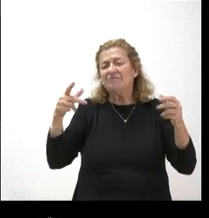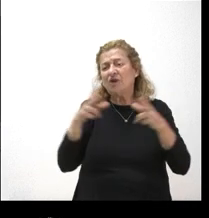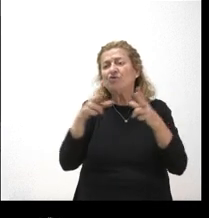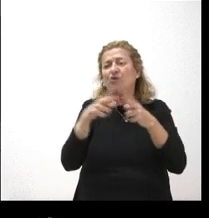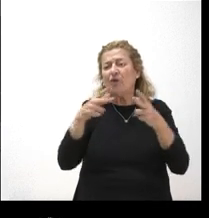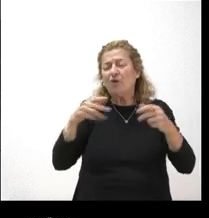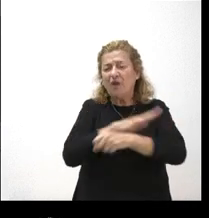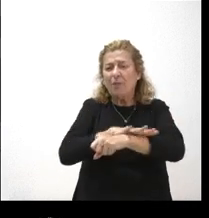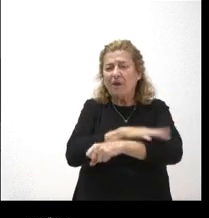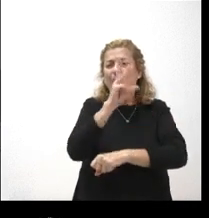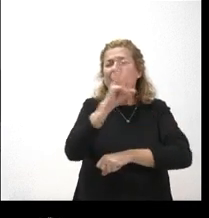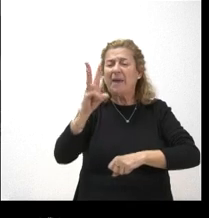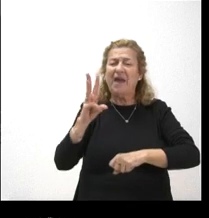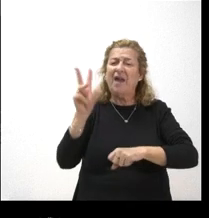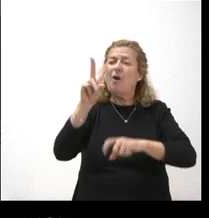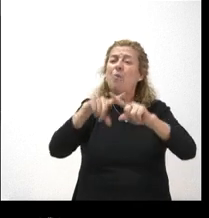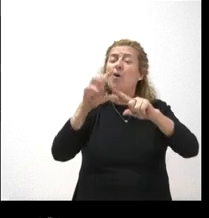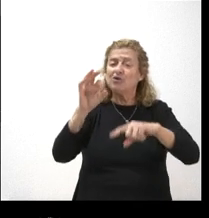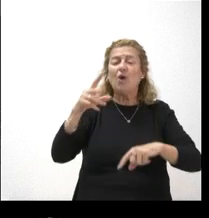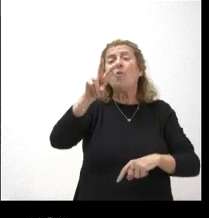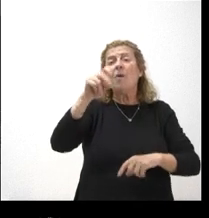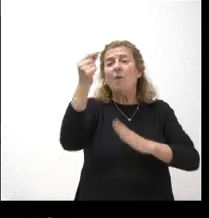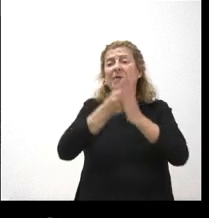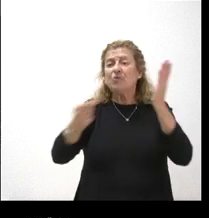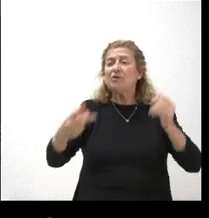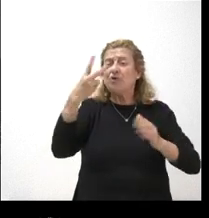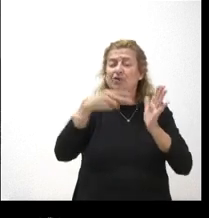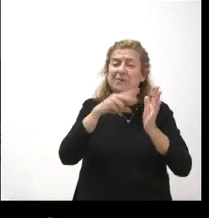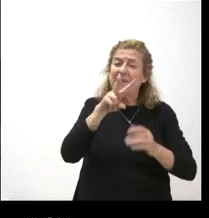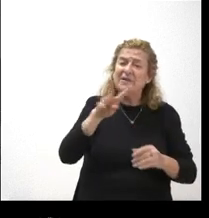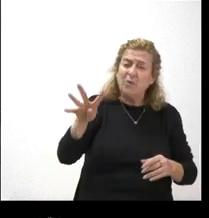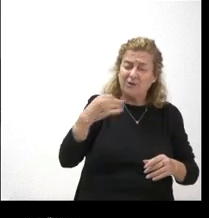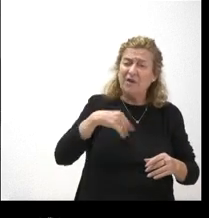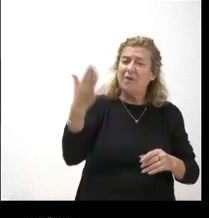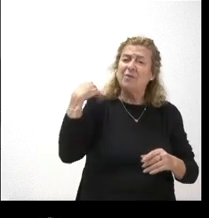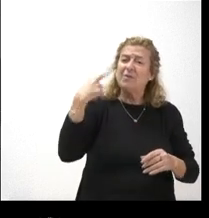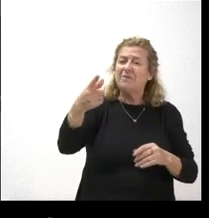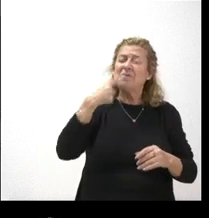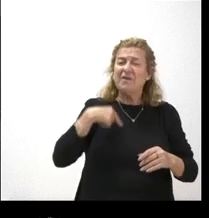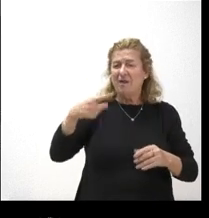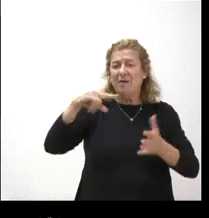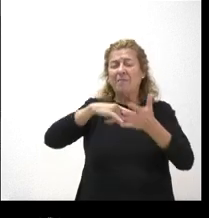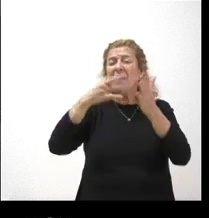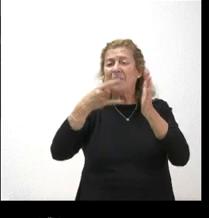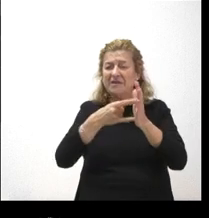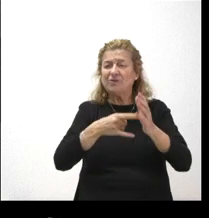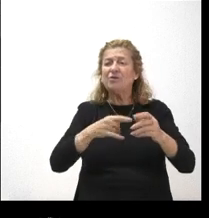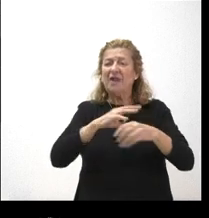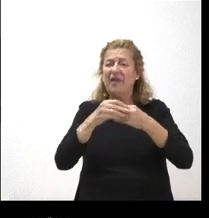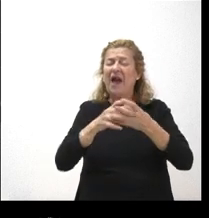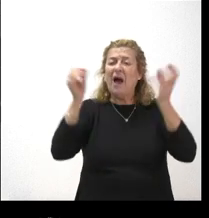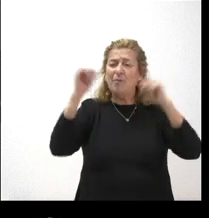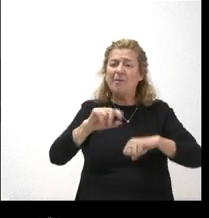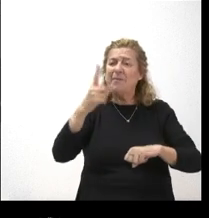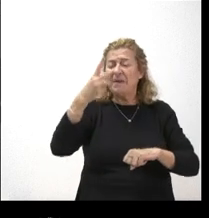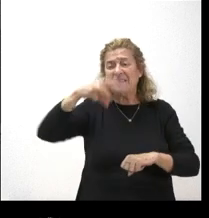PP y Vox de los nuevos presupuestos de 2024 ya nos avanzó que está previsto que se aprobaran en el primer trimestre del año